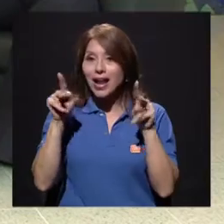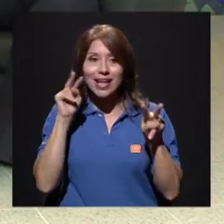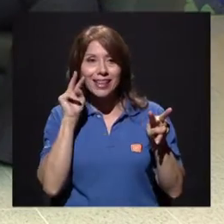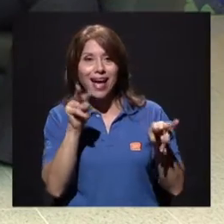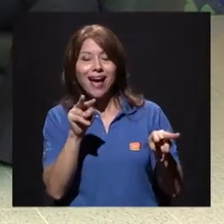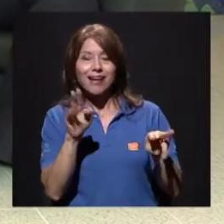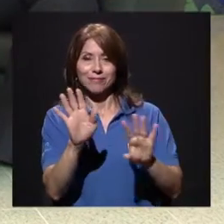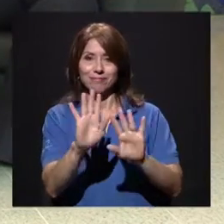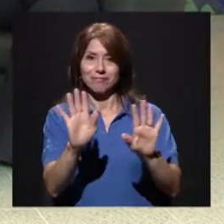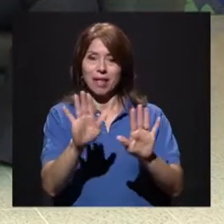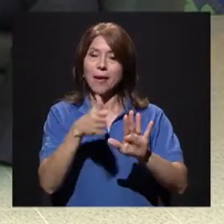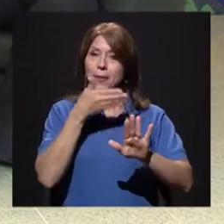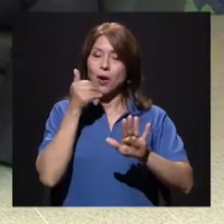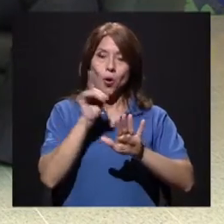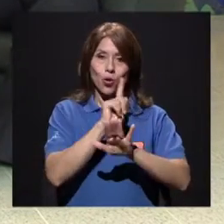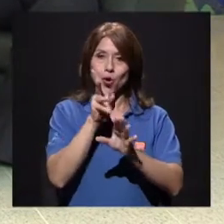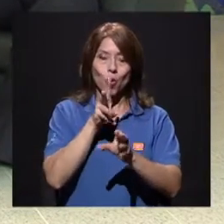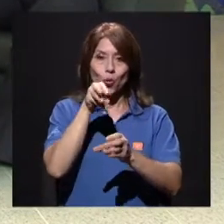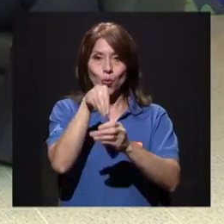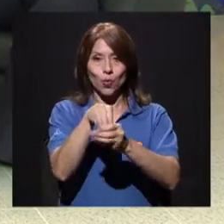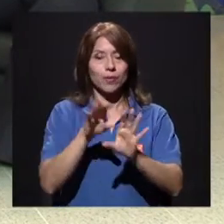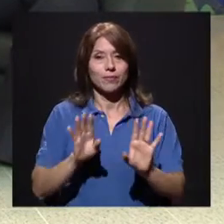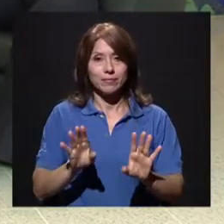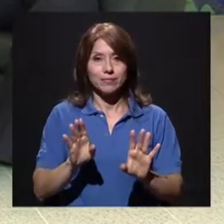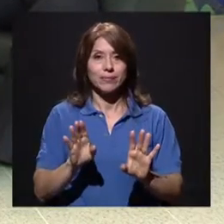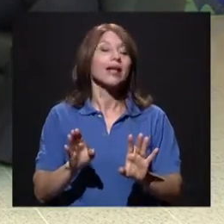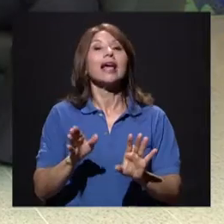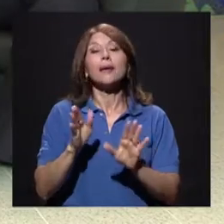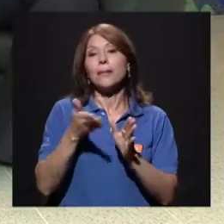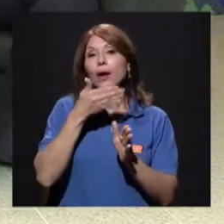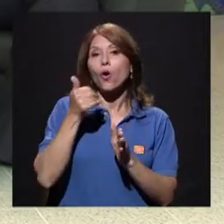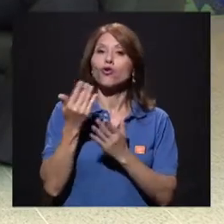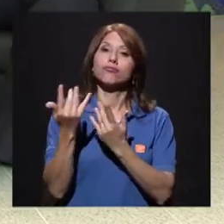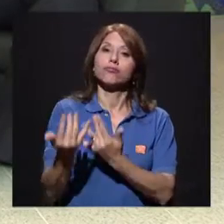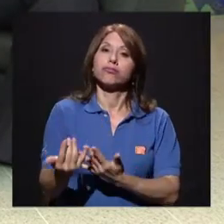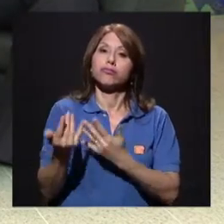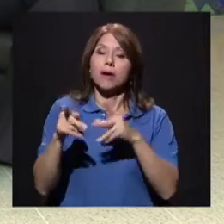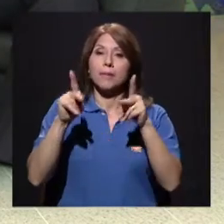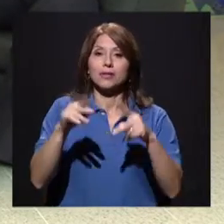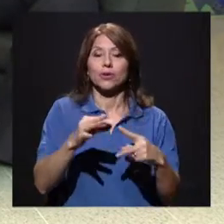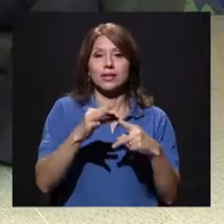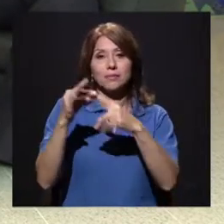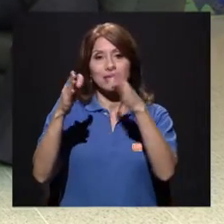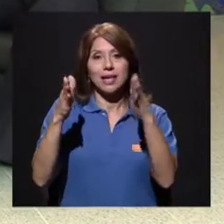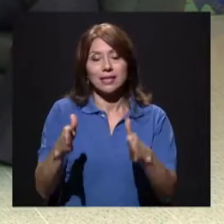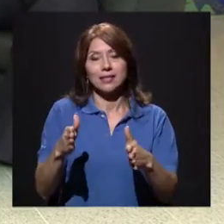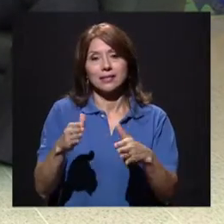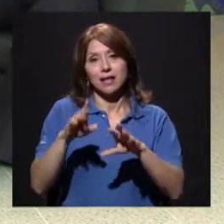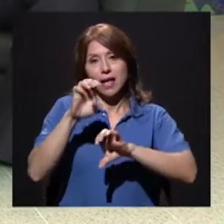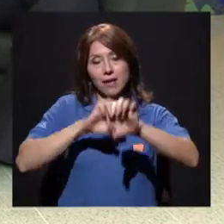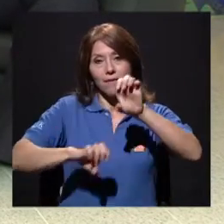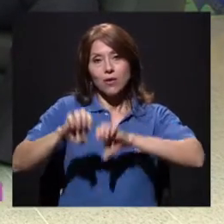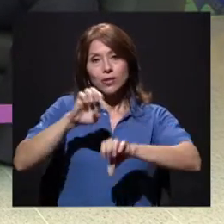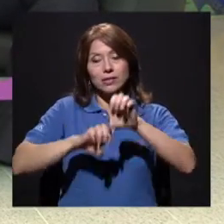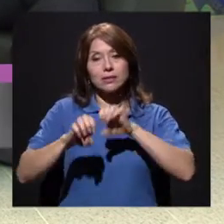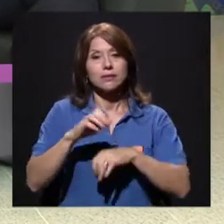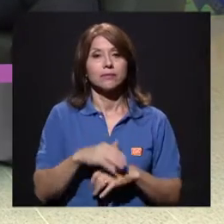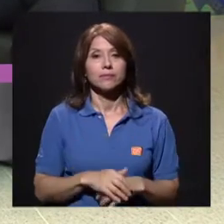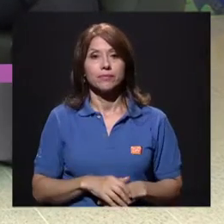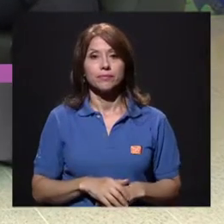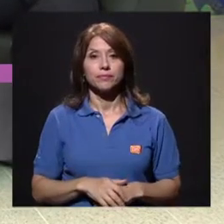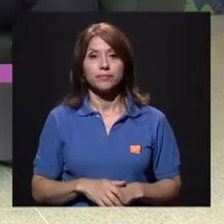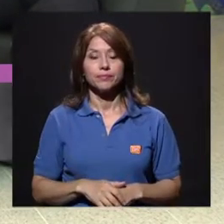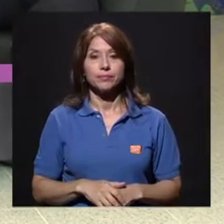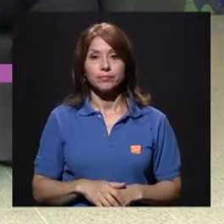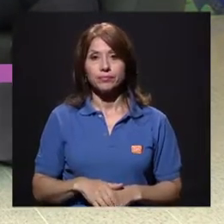quedarse al margen, ¿verdad? Y darle la oportunidad al especialista que sea que haga la evaluación. Y más